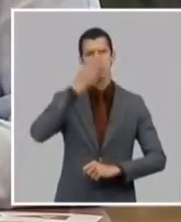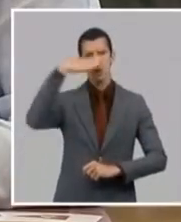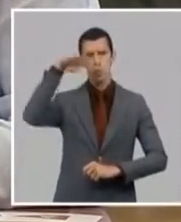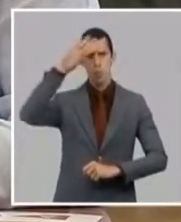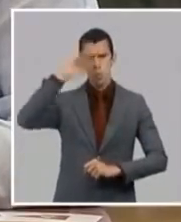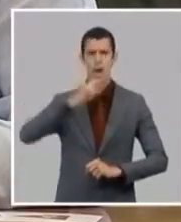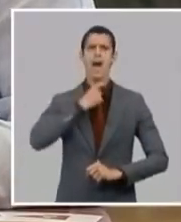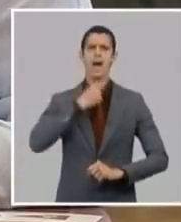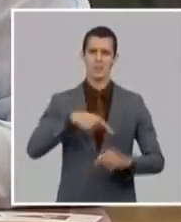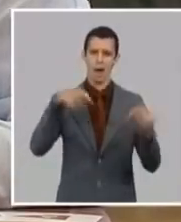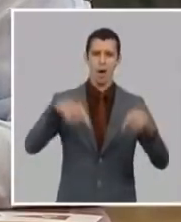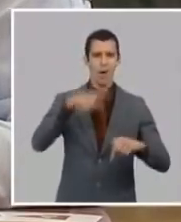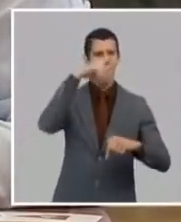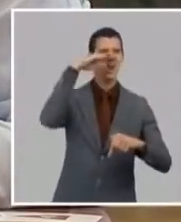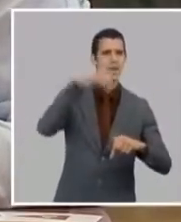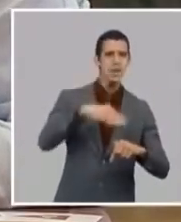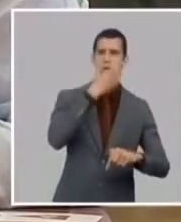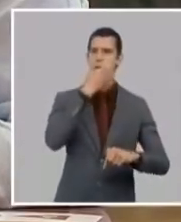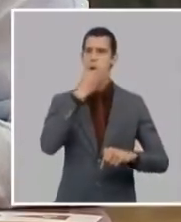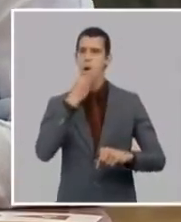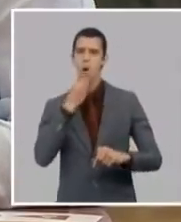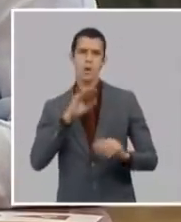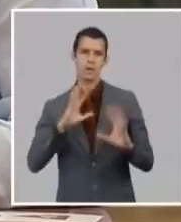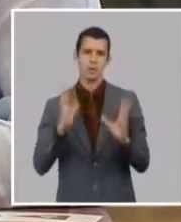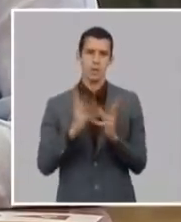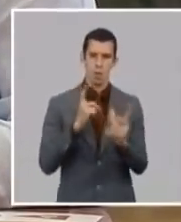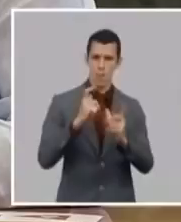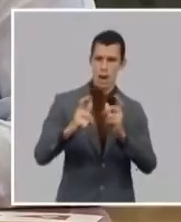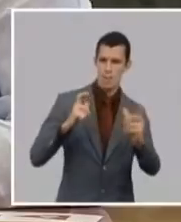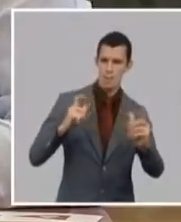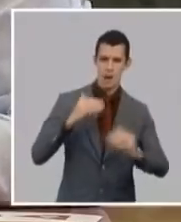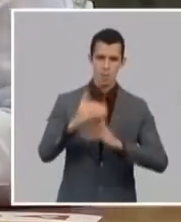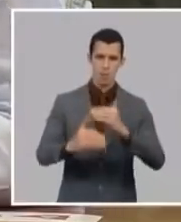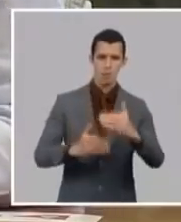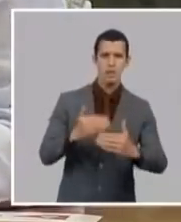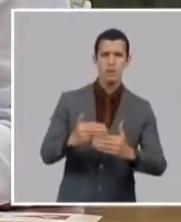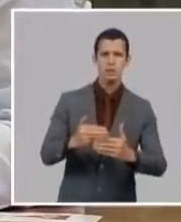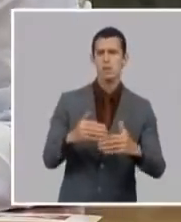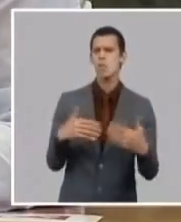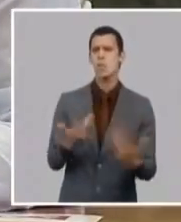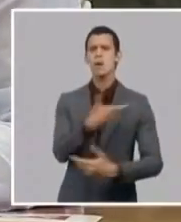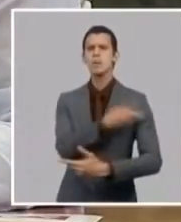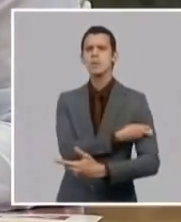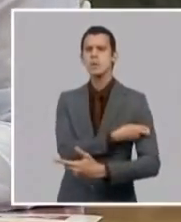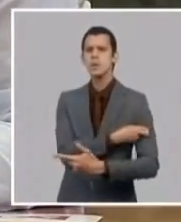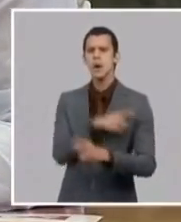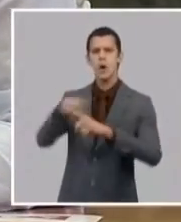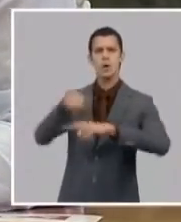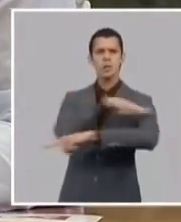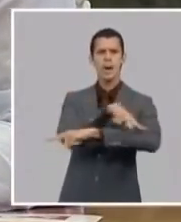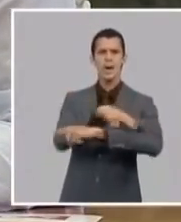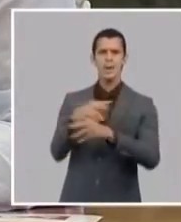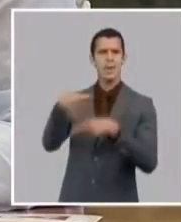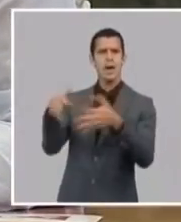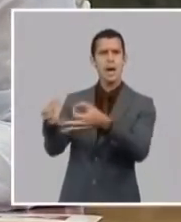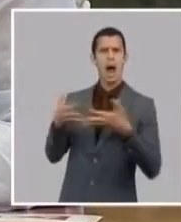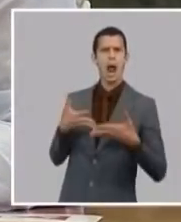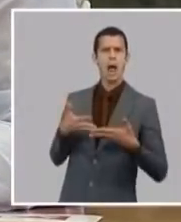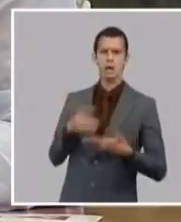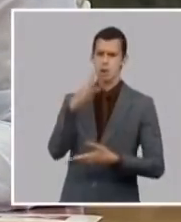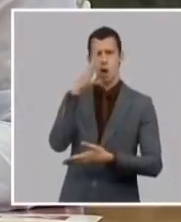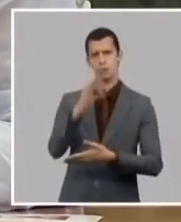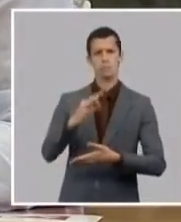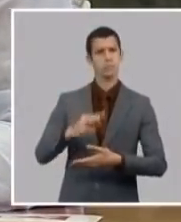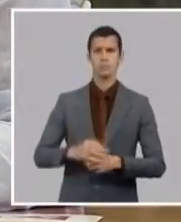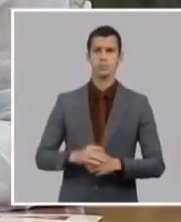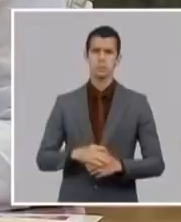adolescentes y lo hemos hecho en las peores de las situaciones de una pandemia y en la peor de las situaciones de bloqueo y